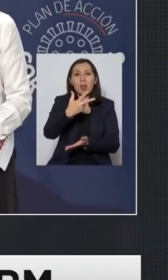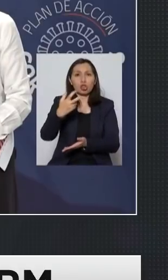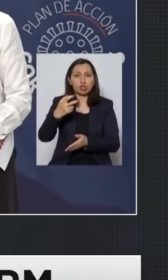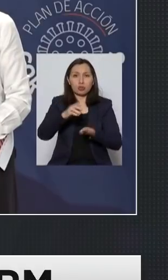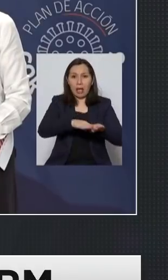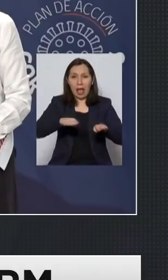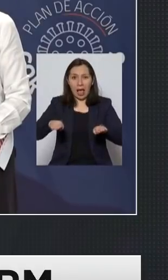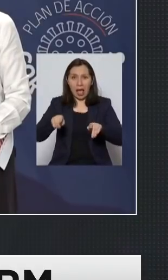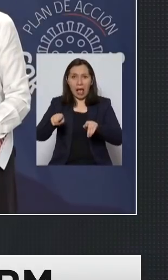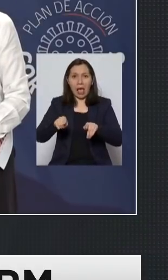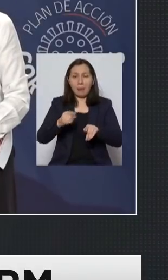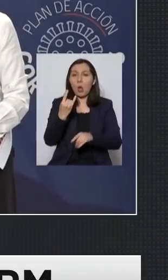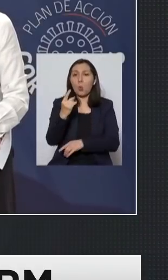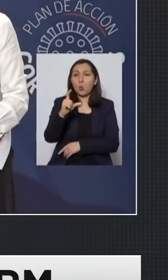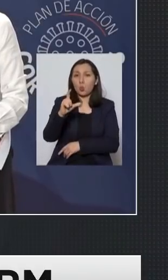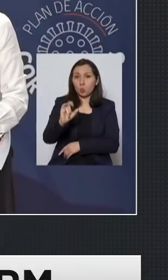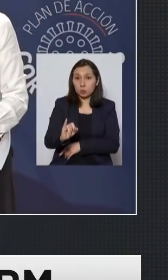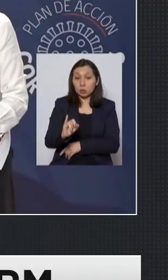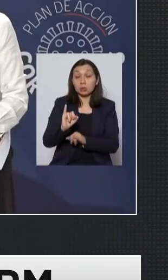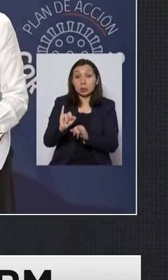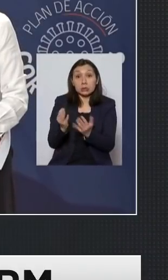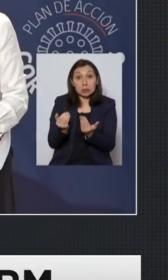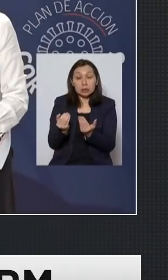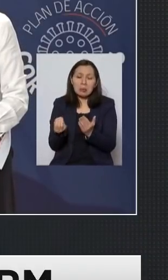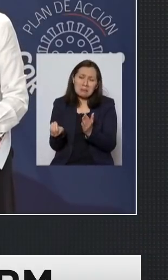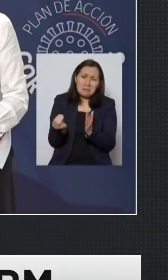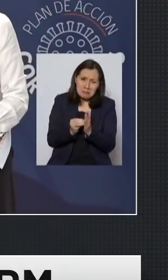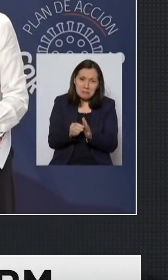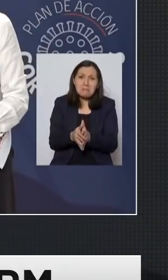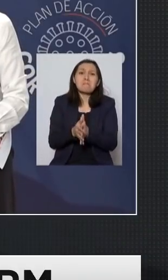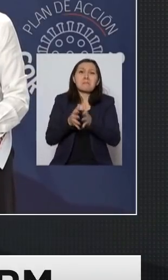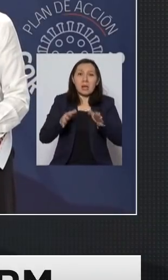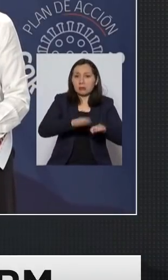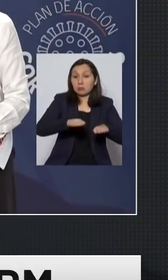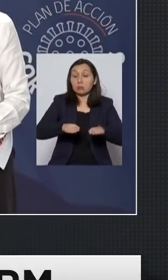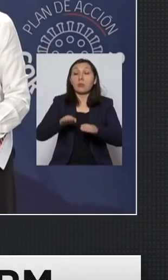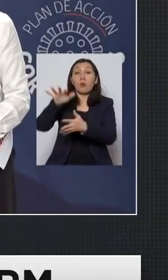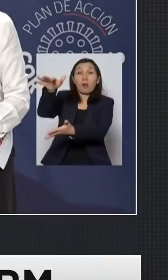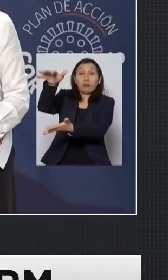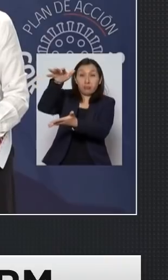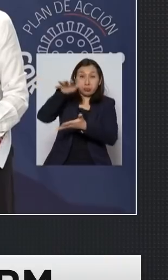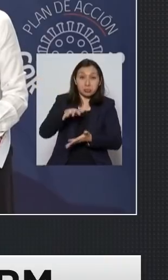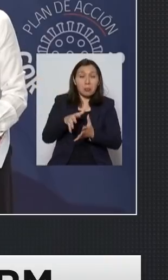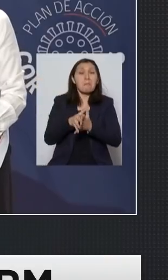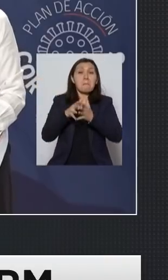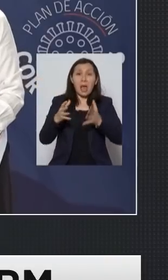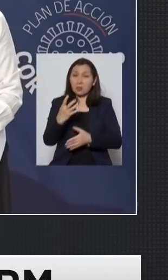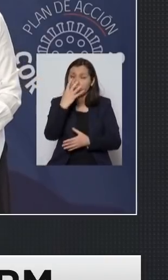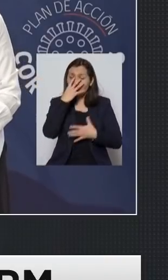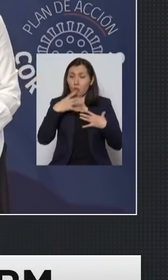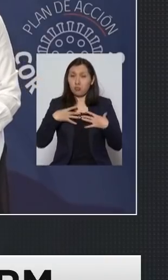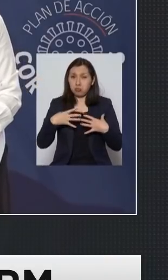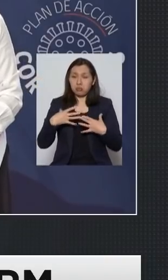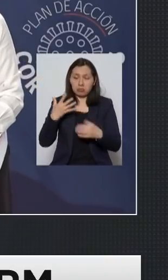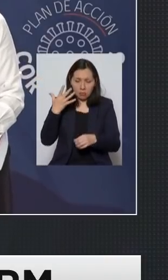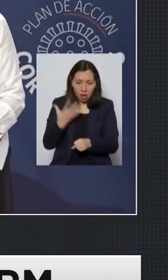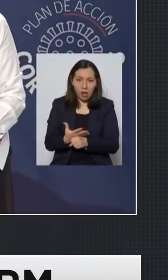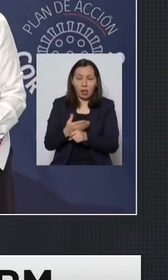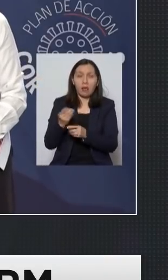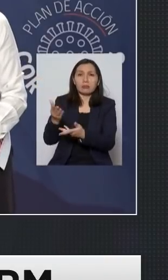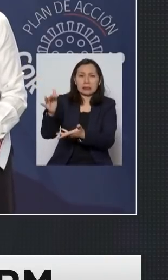camas críticas si es necesario lo vamos a subir más si es necesario traer más respiradores vamos a traer más respiradores esta